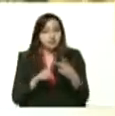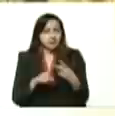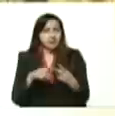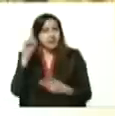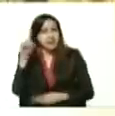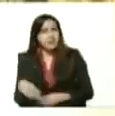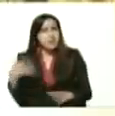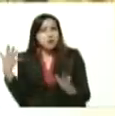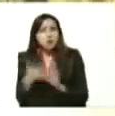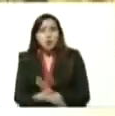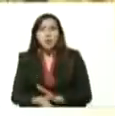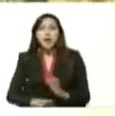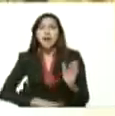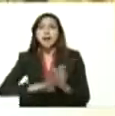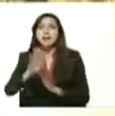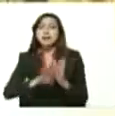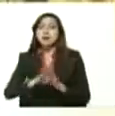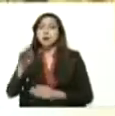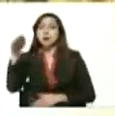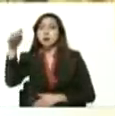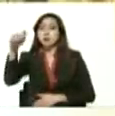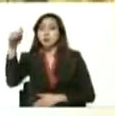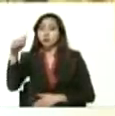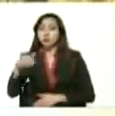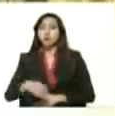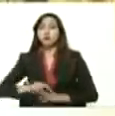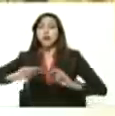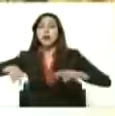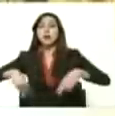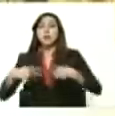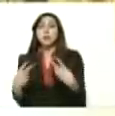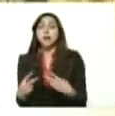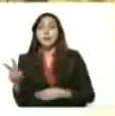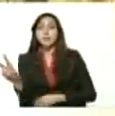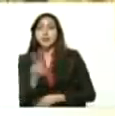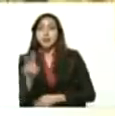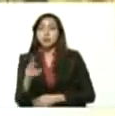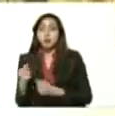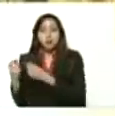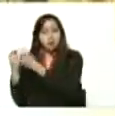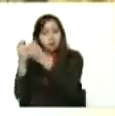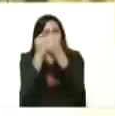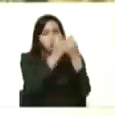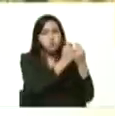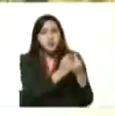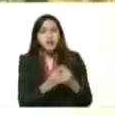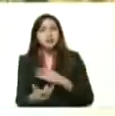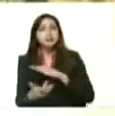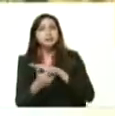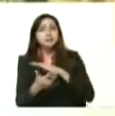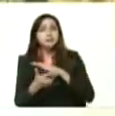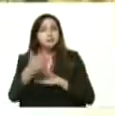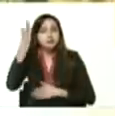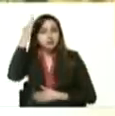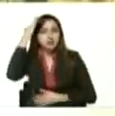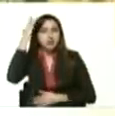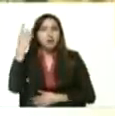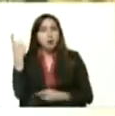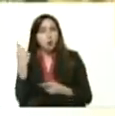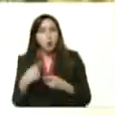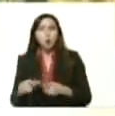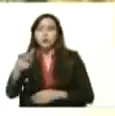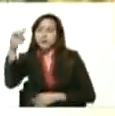tiene que ver con el desarrollo del futuro, de la modernidad venezolana, en la economía digital. Otro elemento